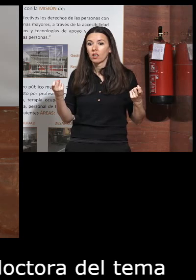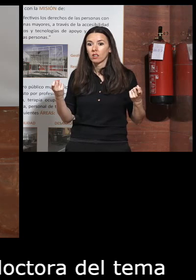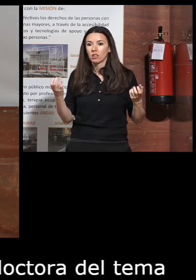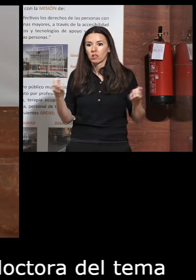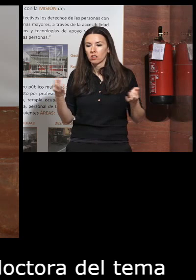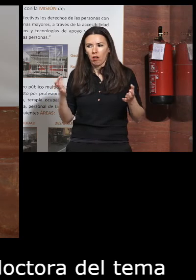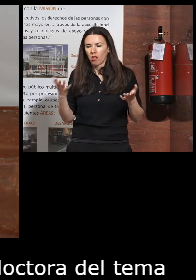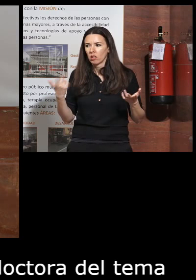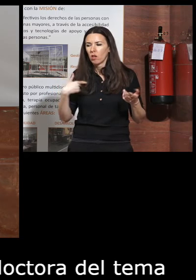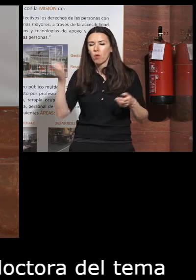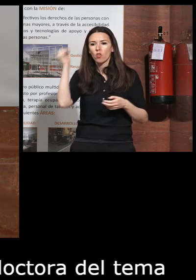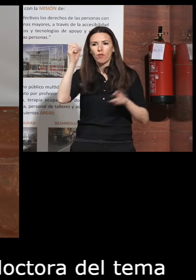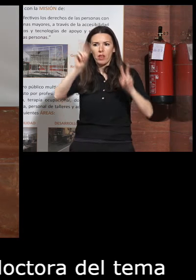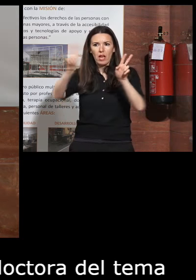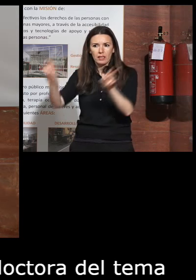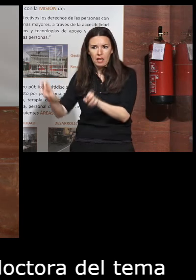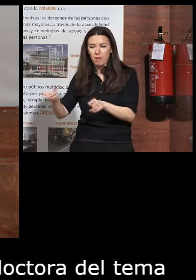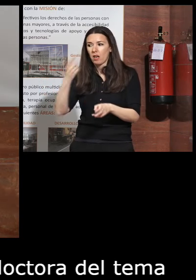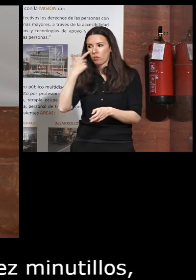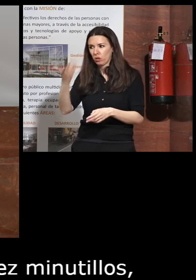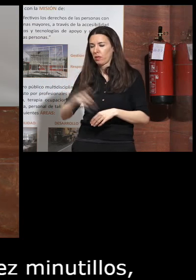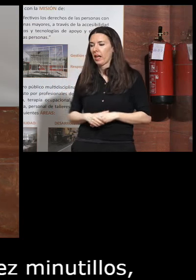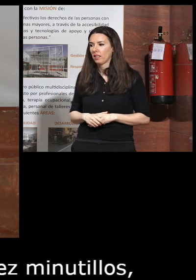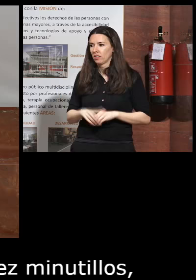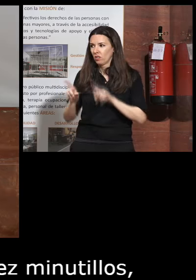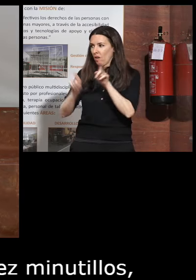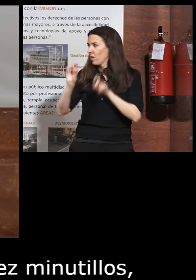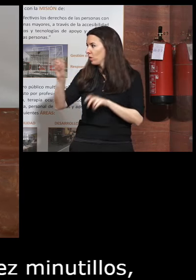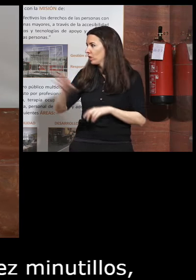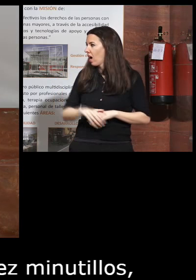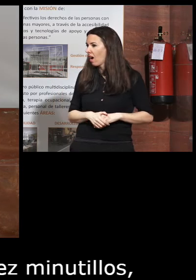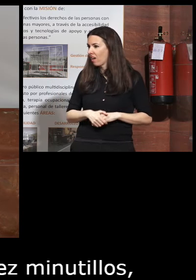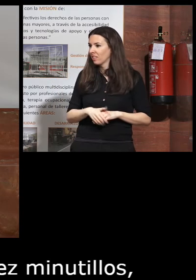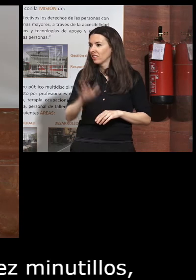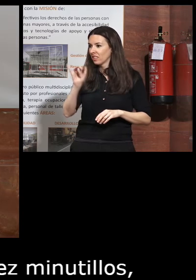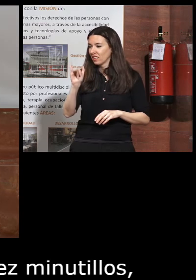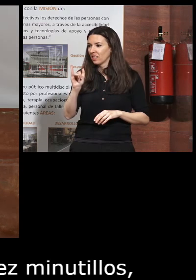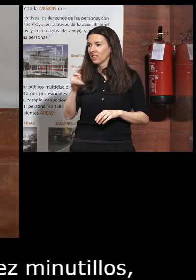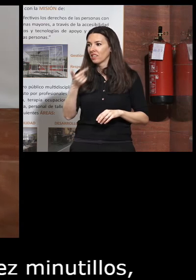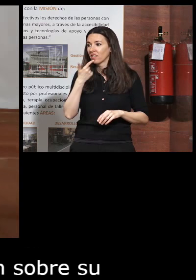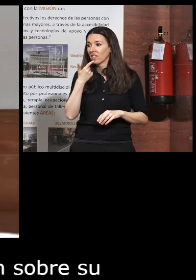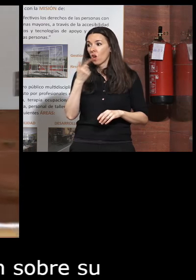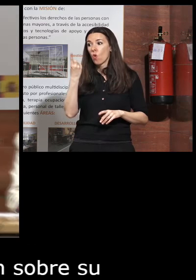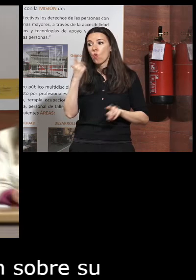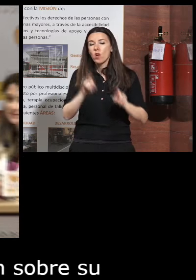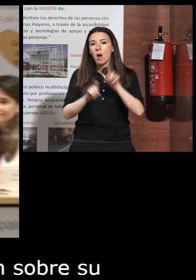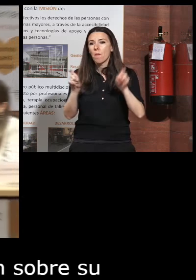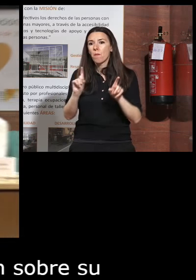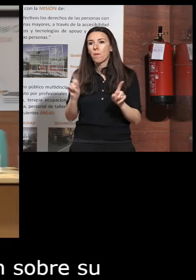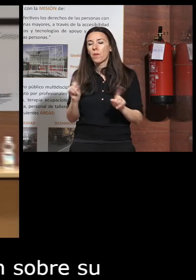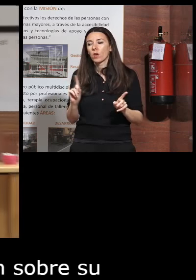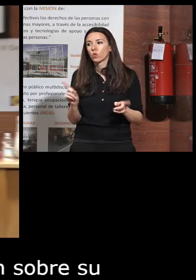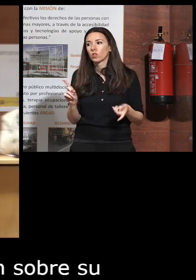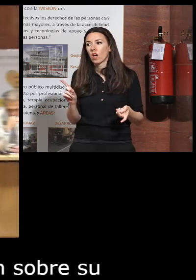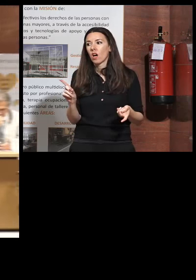sobre su conferencia había muchos temas ah pues mira Luis te va a lanzar una pregunta me parece o así bueno más que una pregunta es una comentario